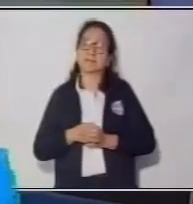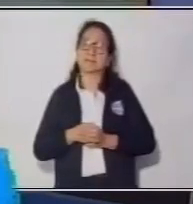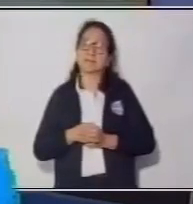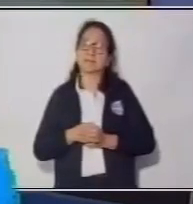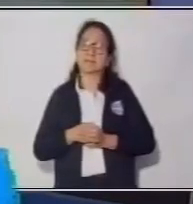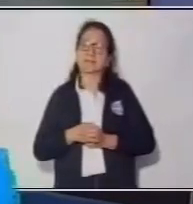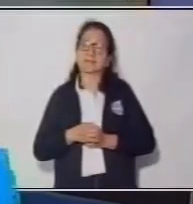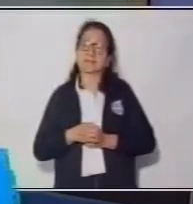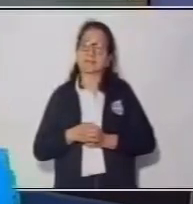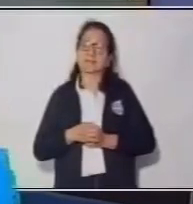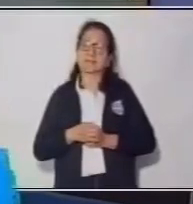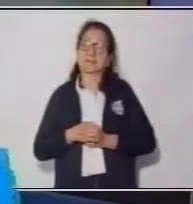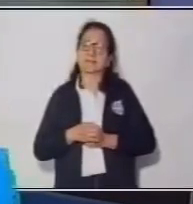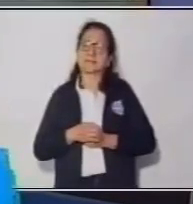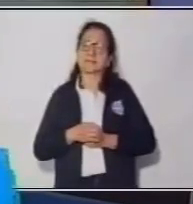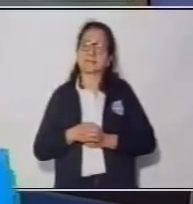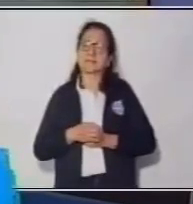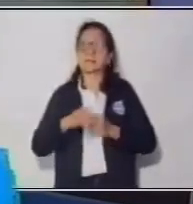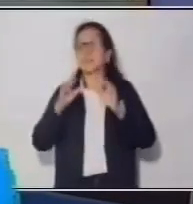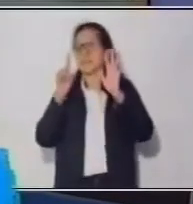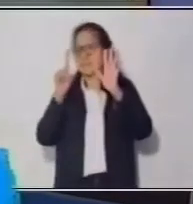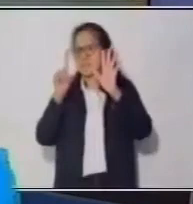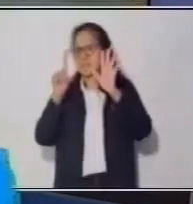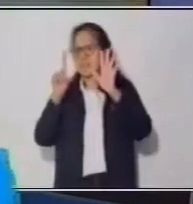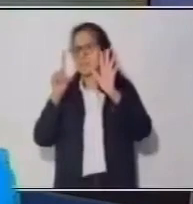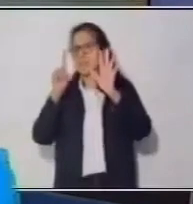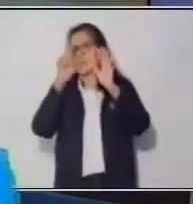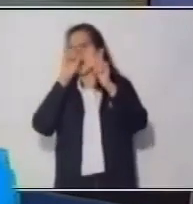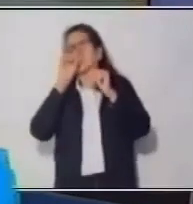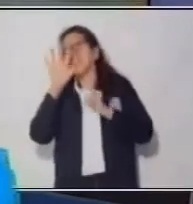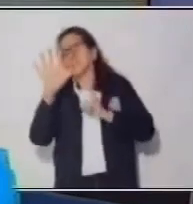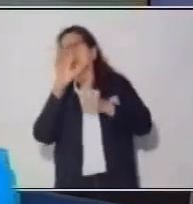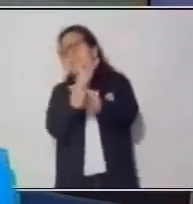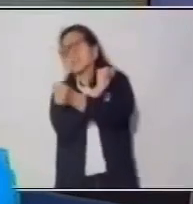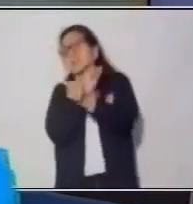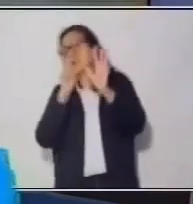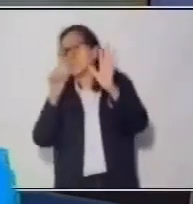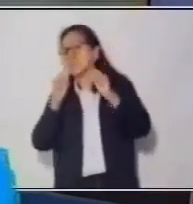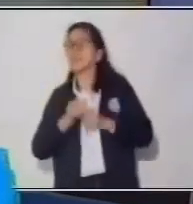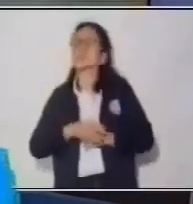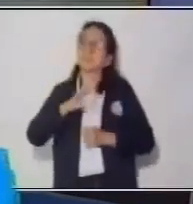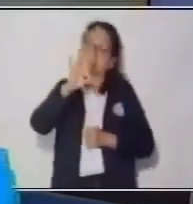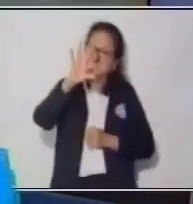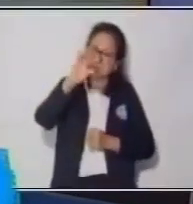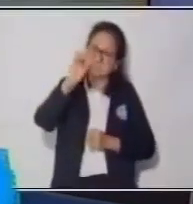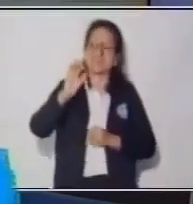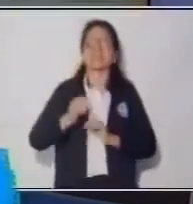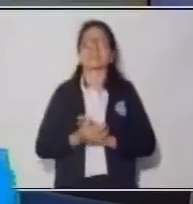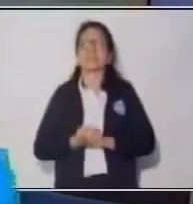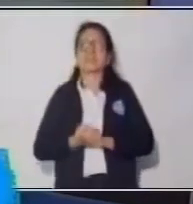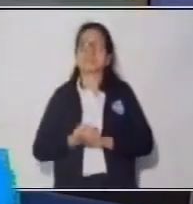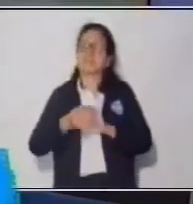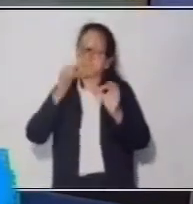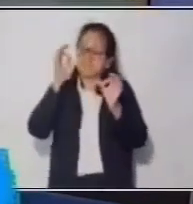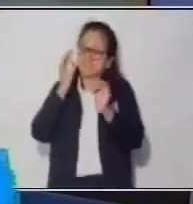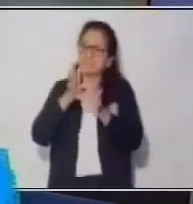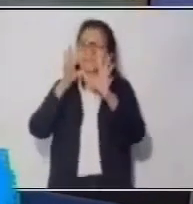Y vemos la del 6. Vamos a ver, 5 por 6, 30. Exacto. Muy bien.